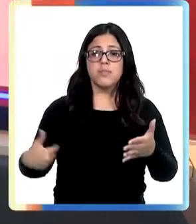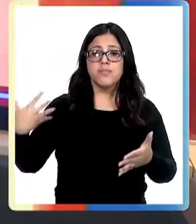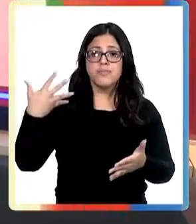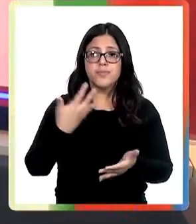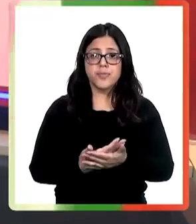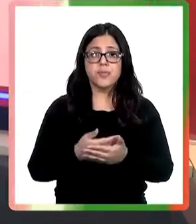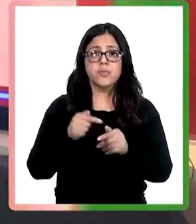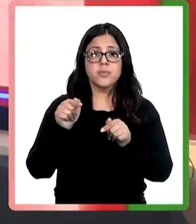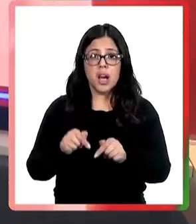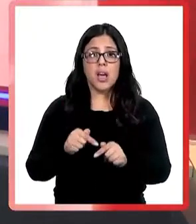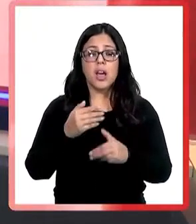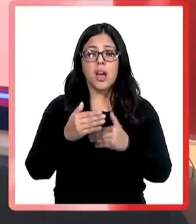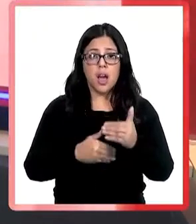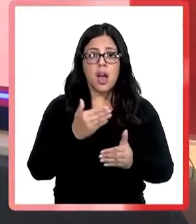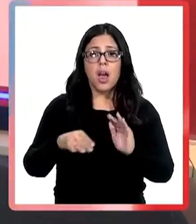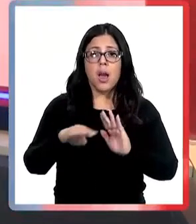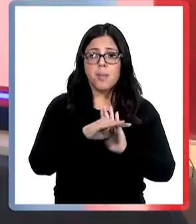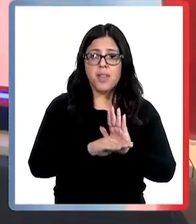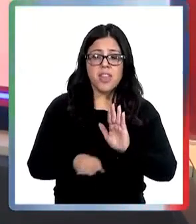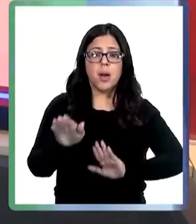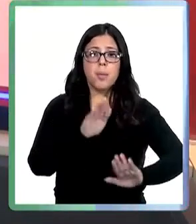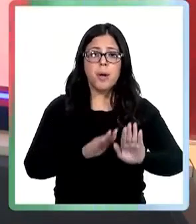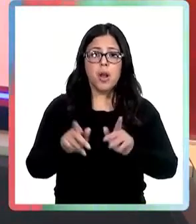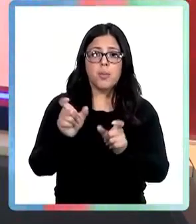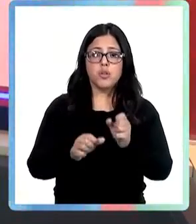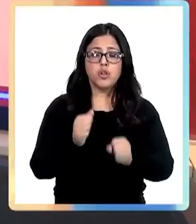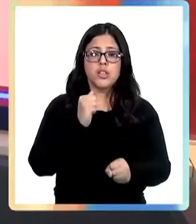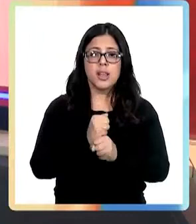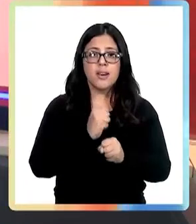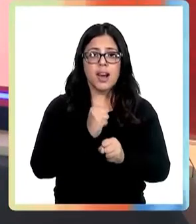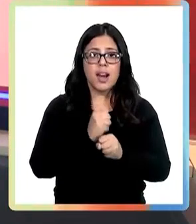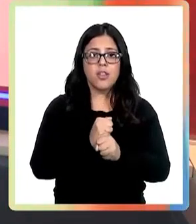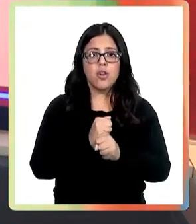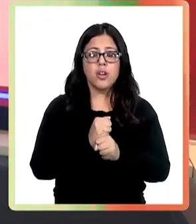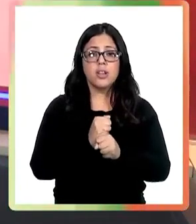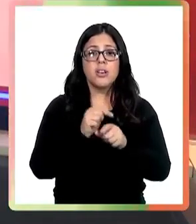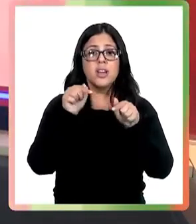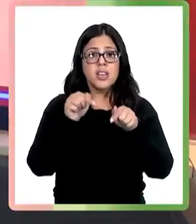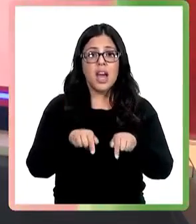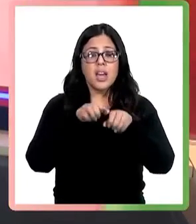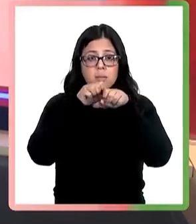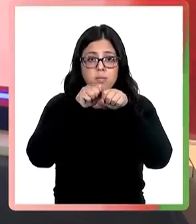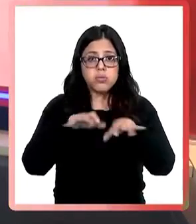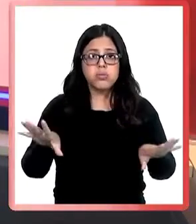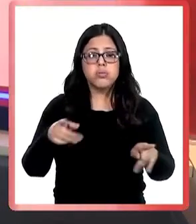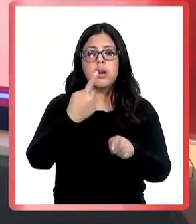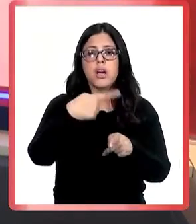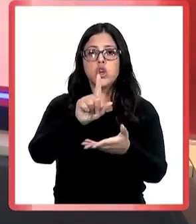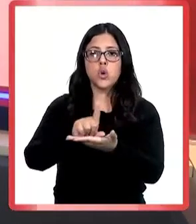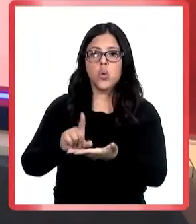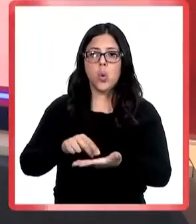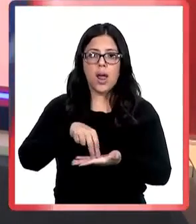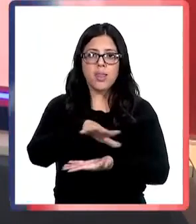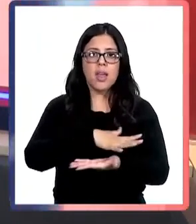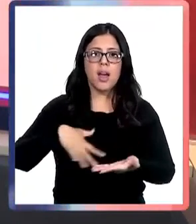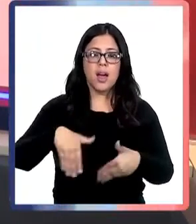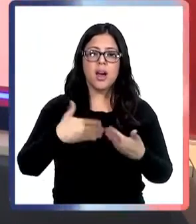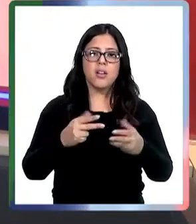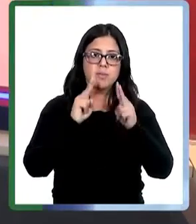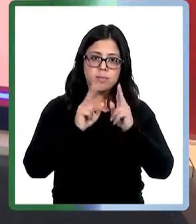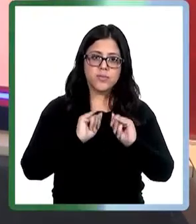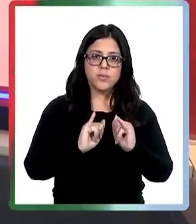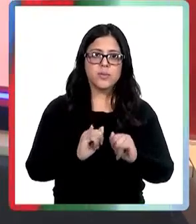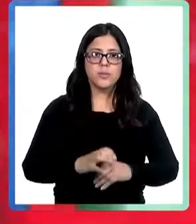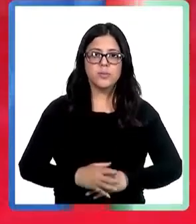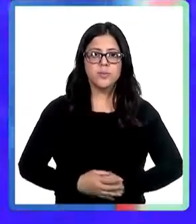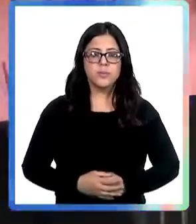finalmente se implementaron medidas para proteger a los trabajadores que se replicarán en otros recintos de la ciudad. Santa María Televisión